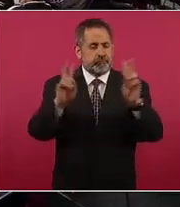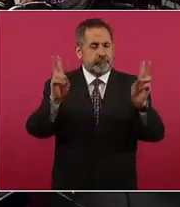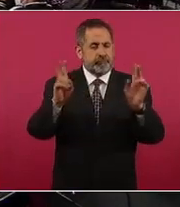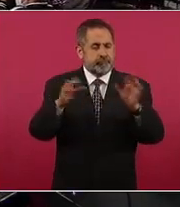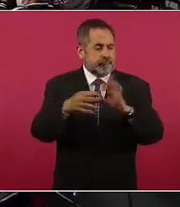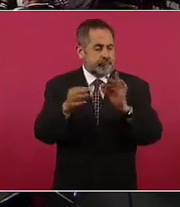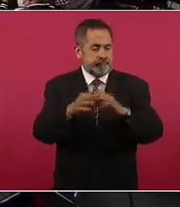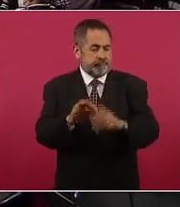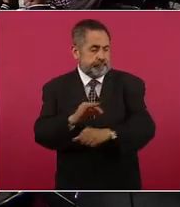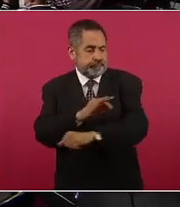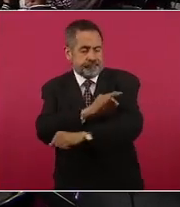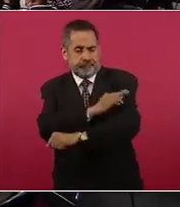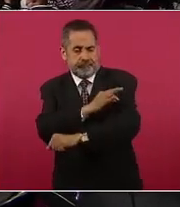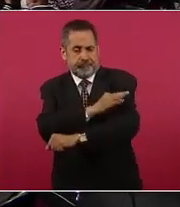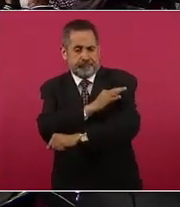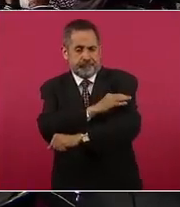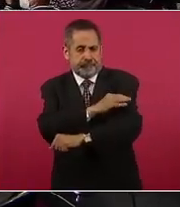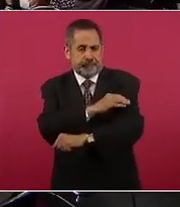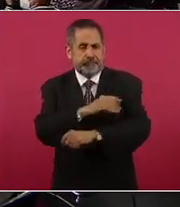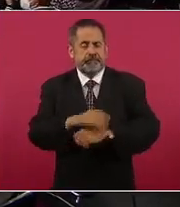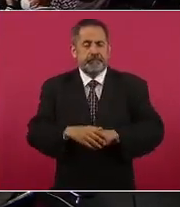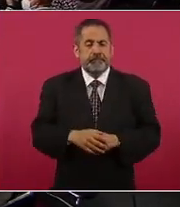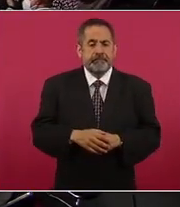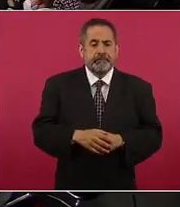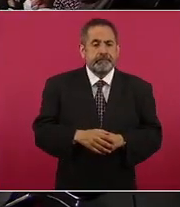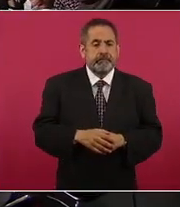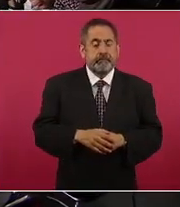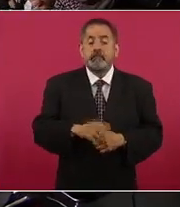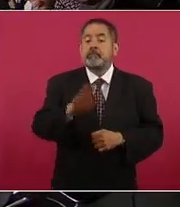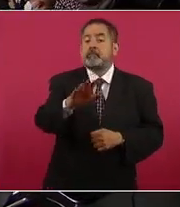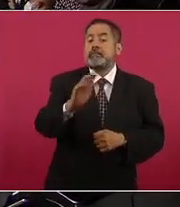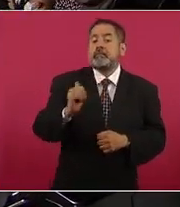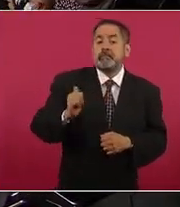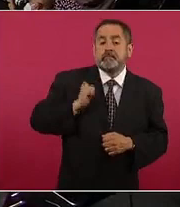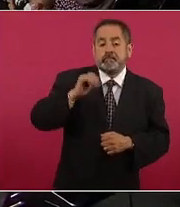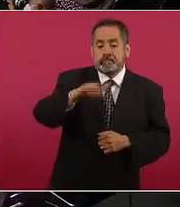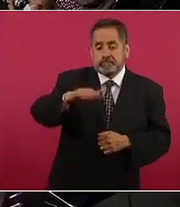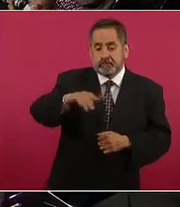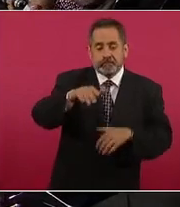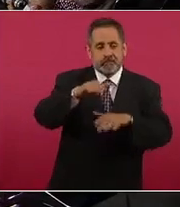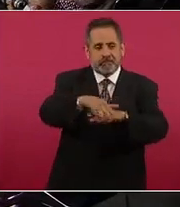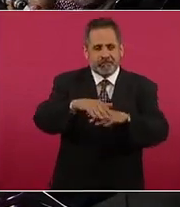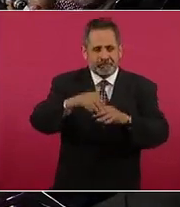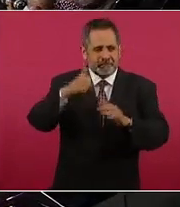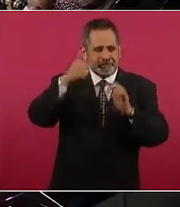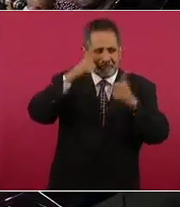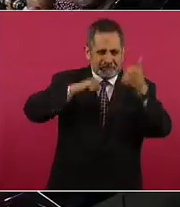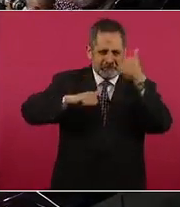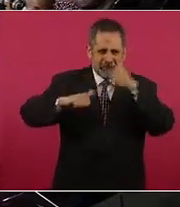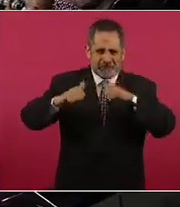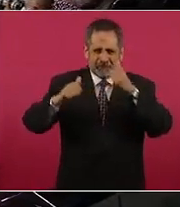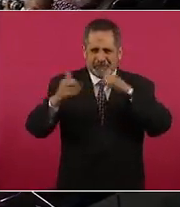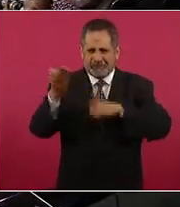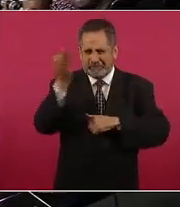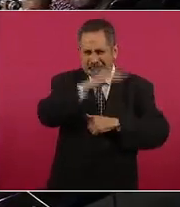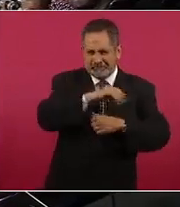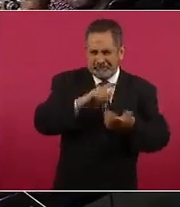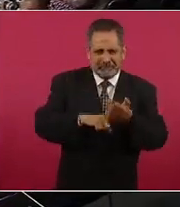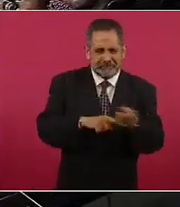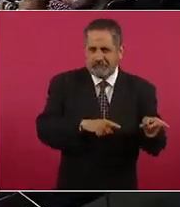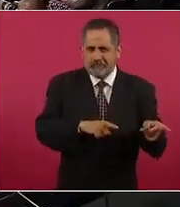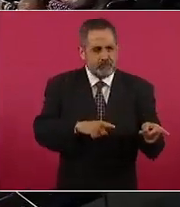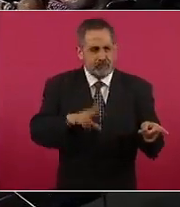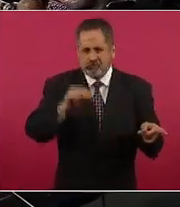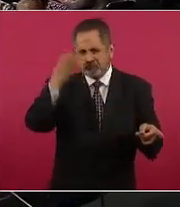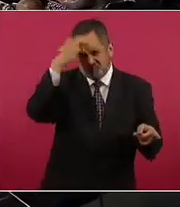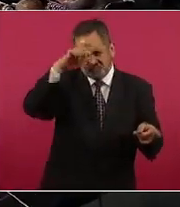falsificantes de cirugías plásticas, que en realidad son inexpertos